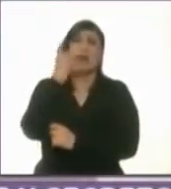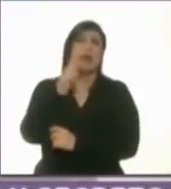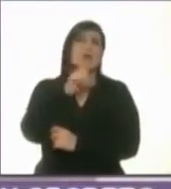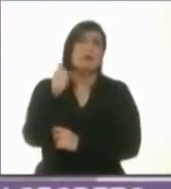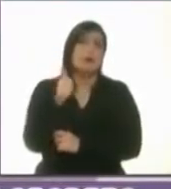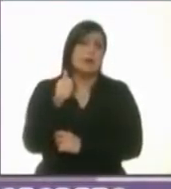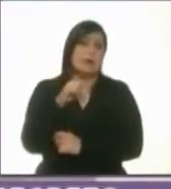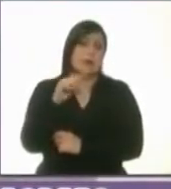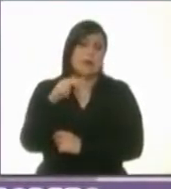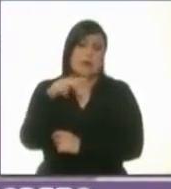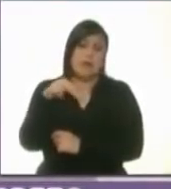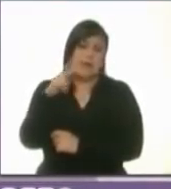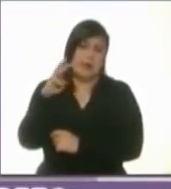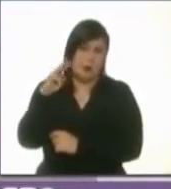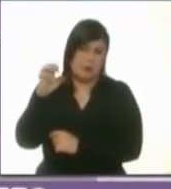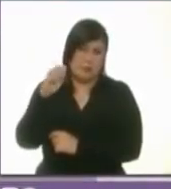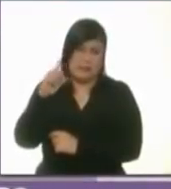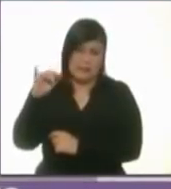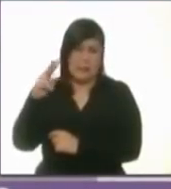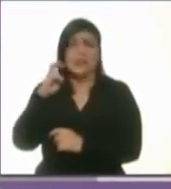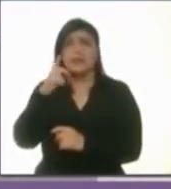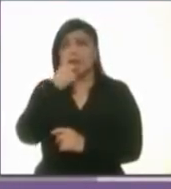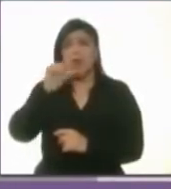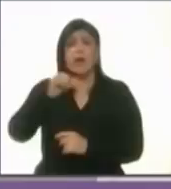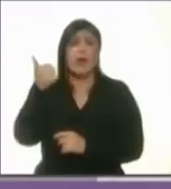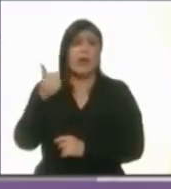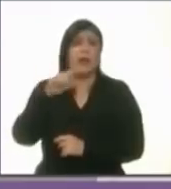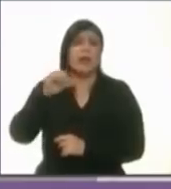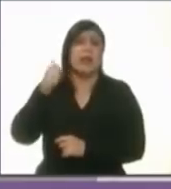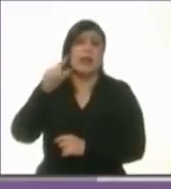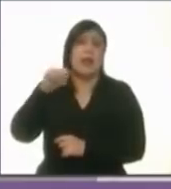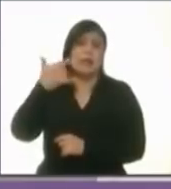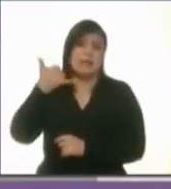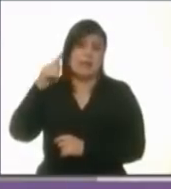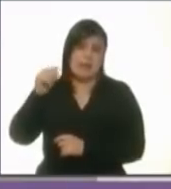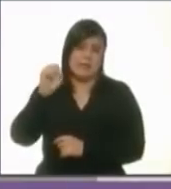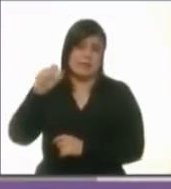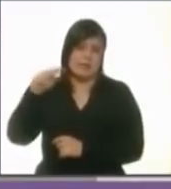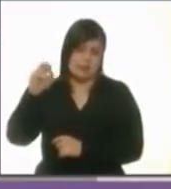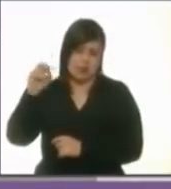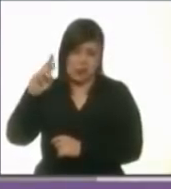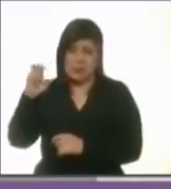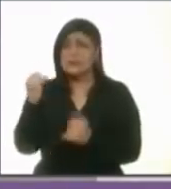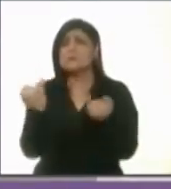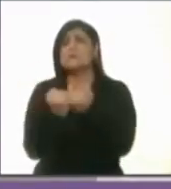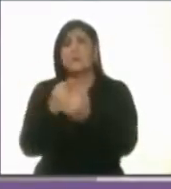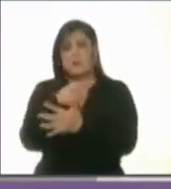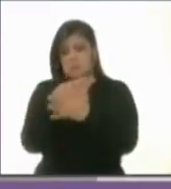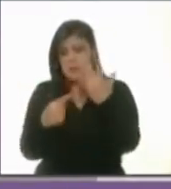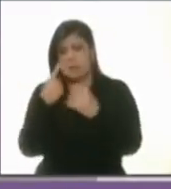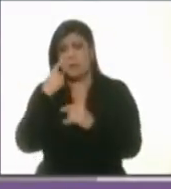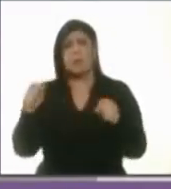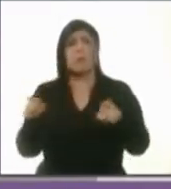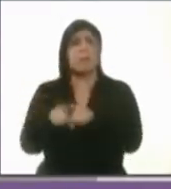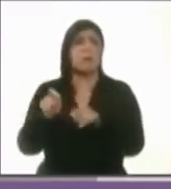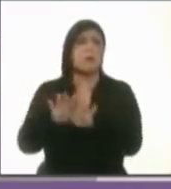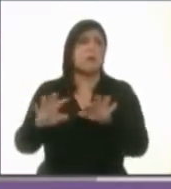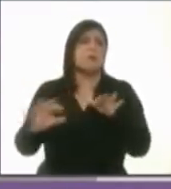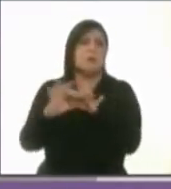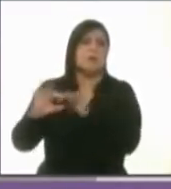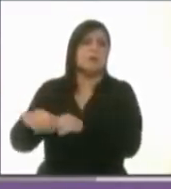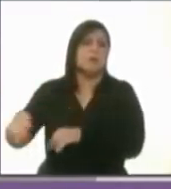tu nueva y reciente adquisición, Laida Sanzores, también tu candidata. Esta es tu verdadera cara ante la corrupción. Pura